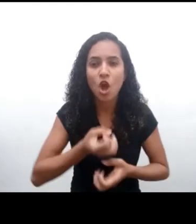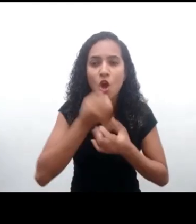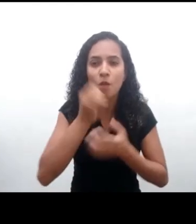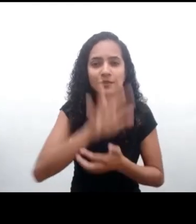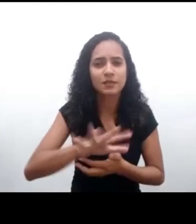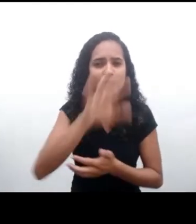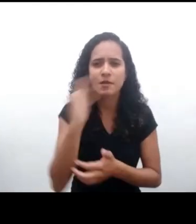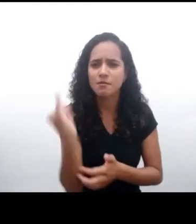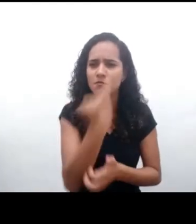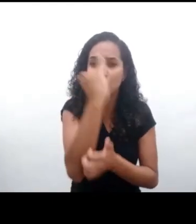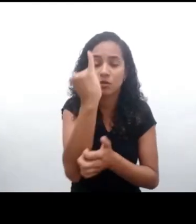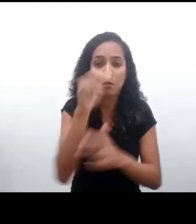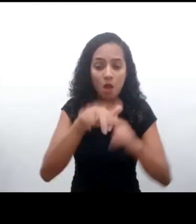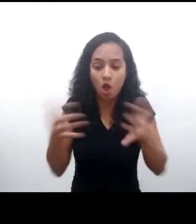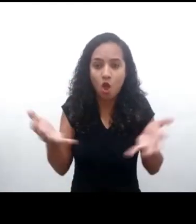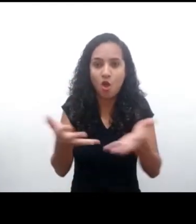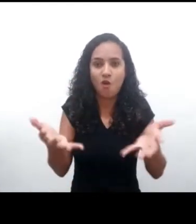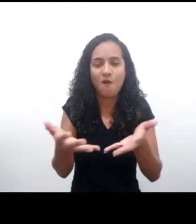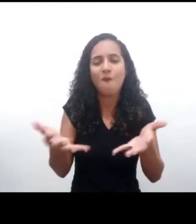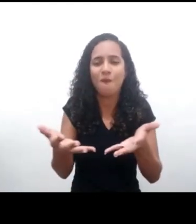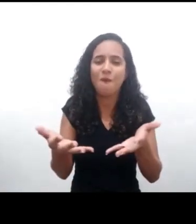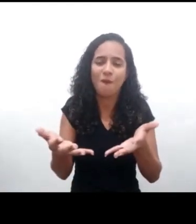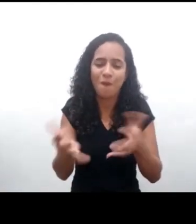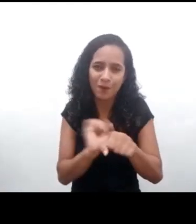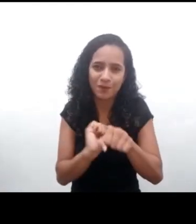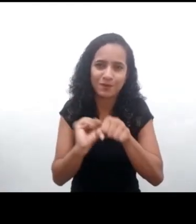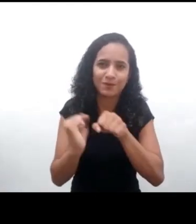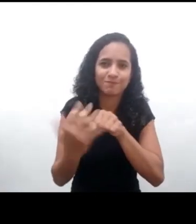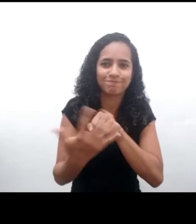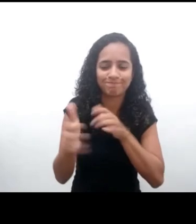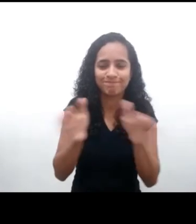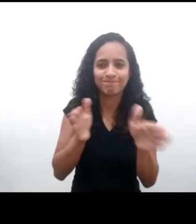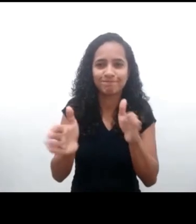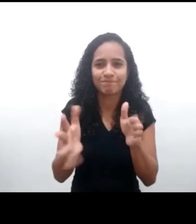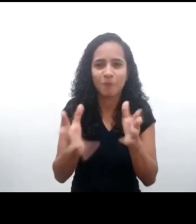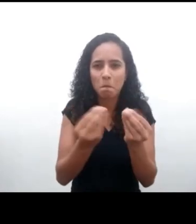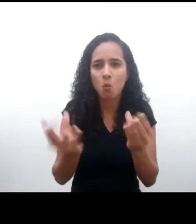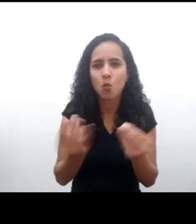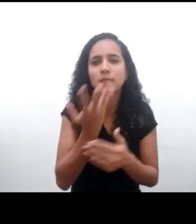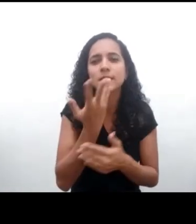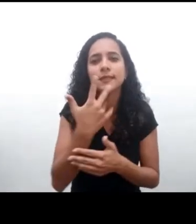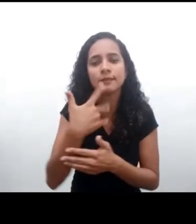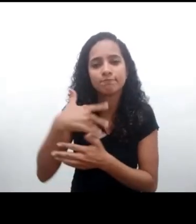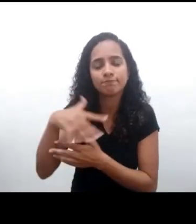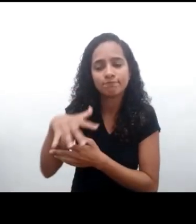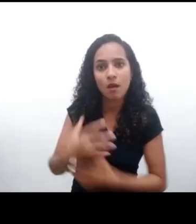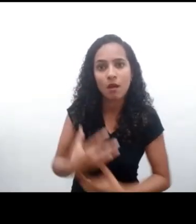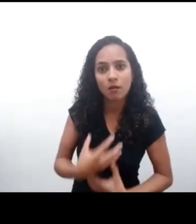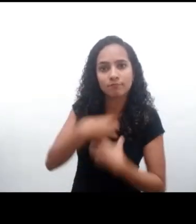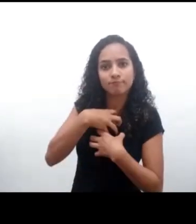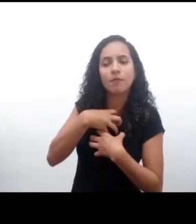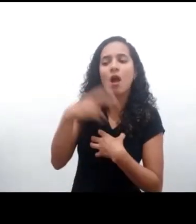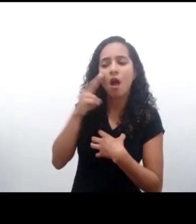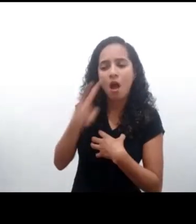este es una de las observaciones generales de mucha importancia para las comunidades en